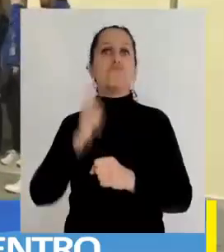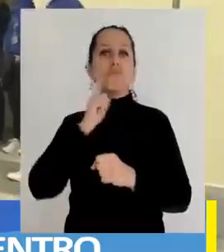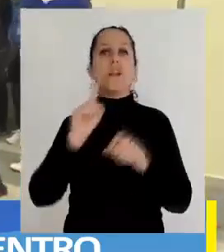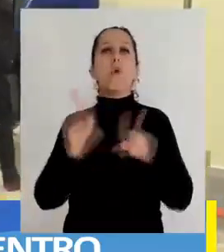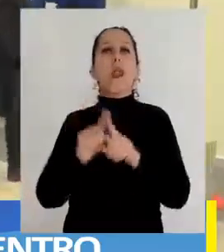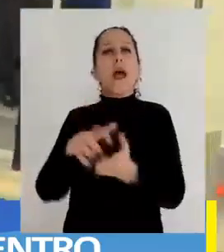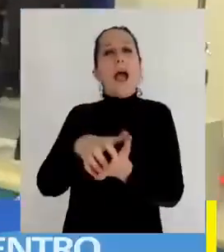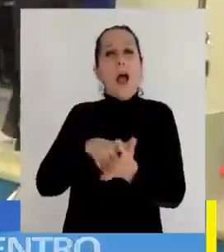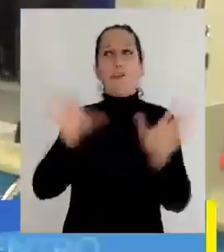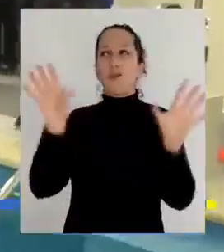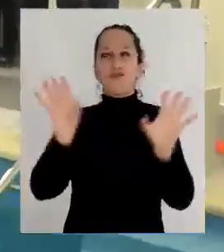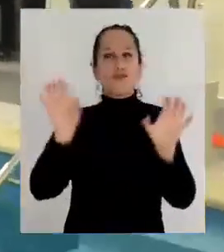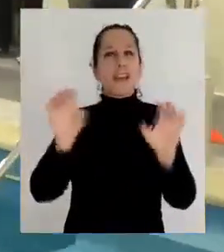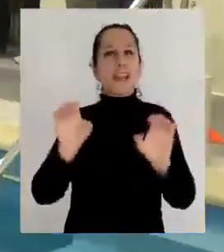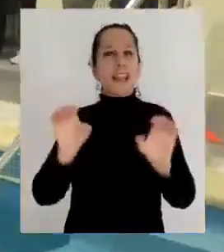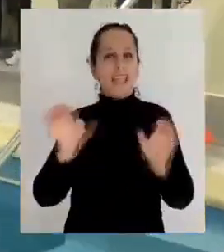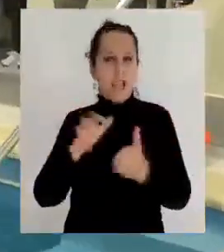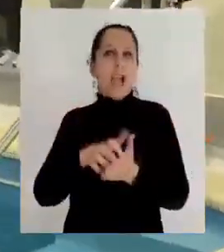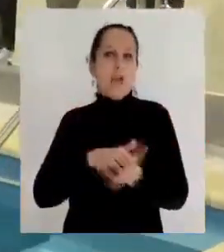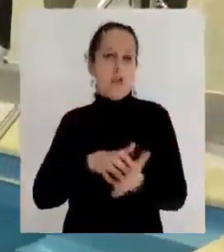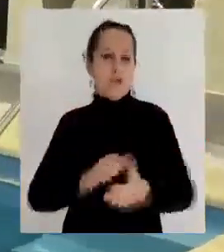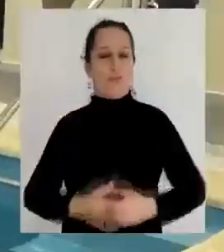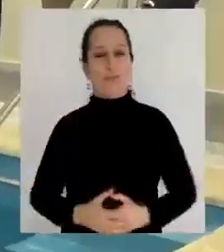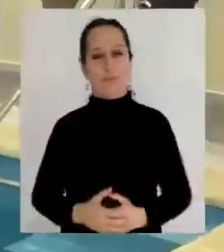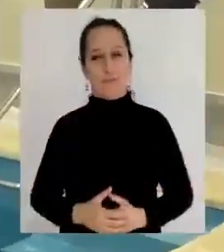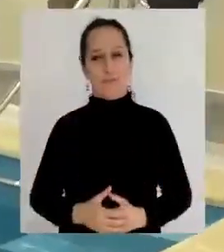con eficiencia energética.